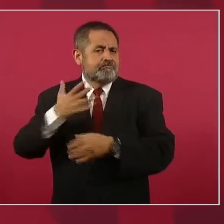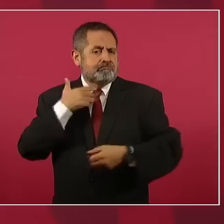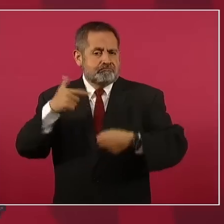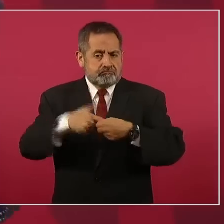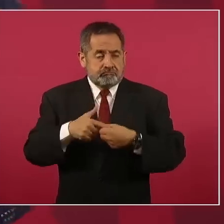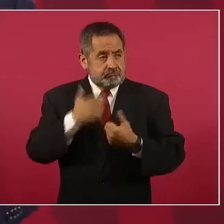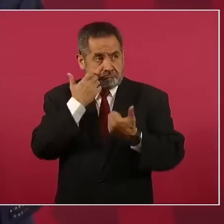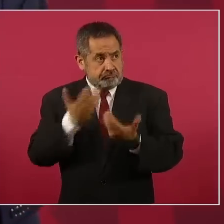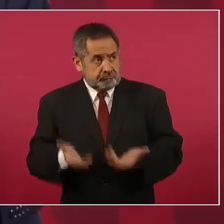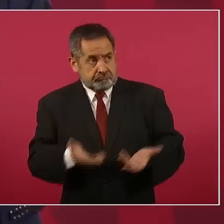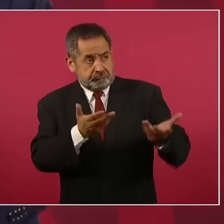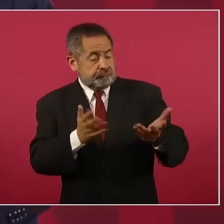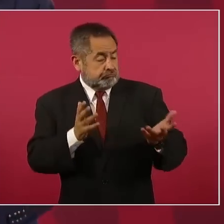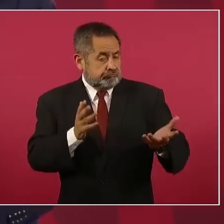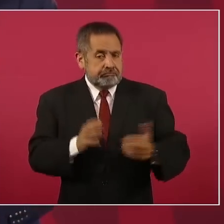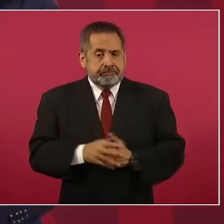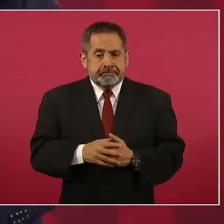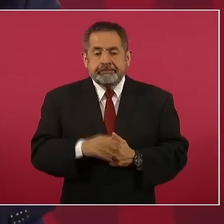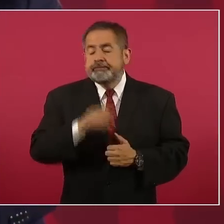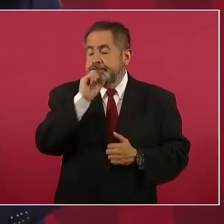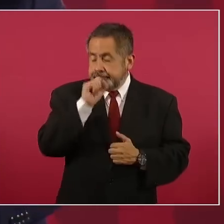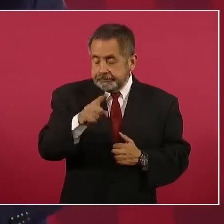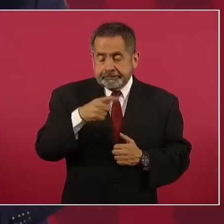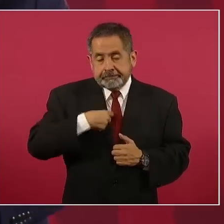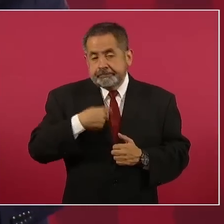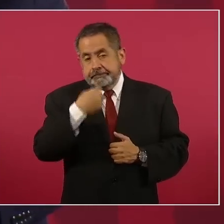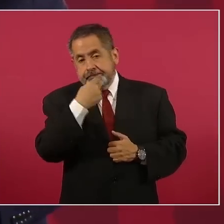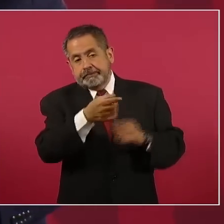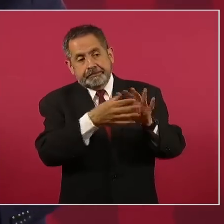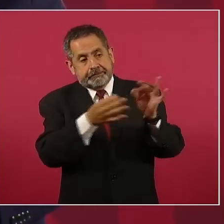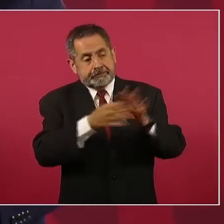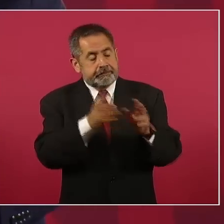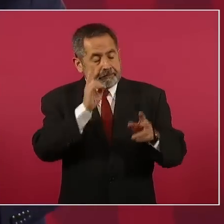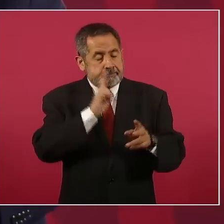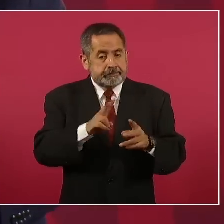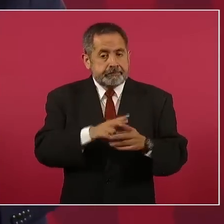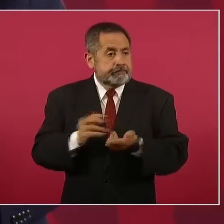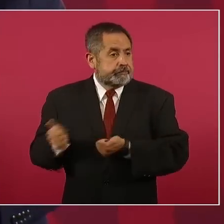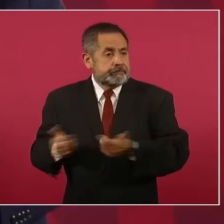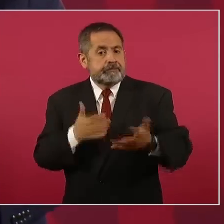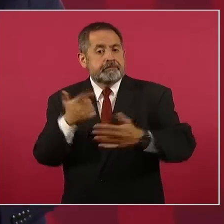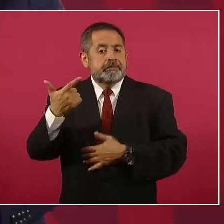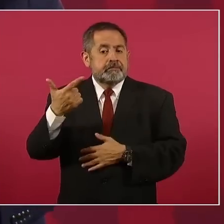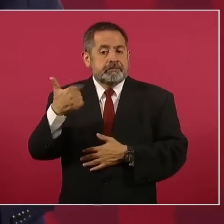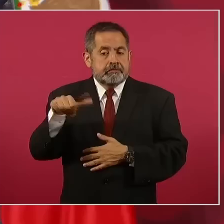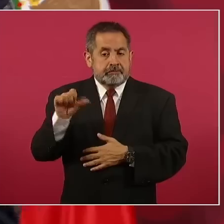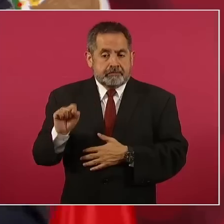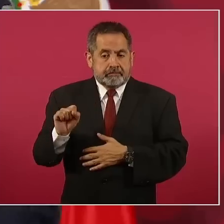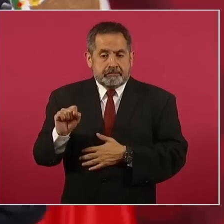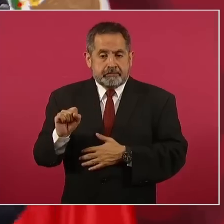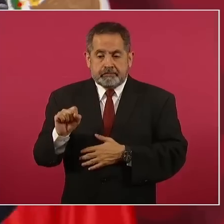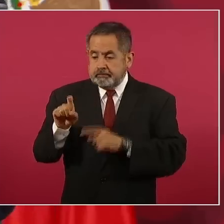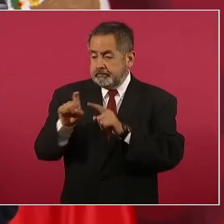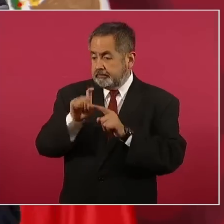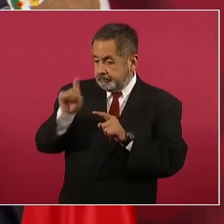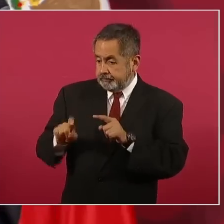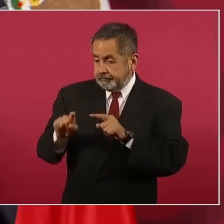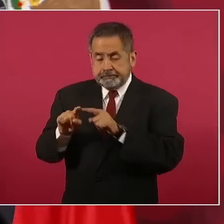planteamos también que teníamos disponibilidad para el transporte de gas de Texas